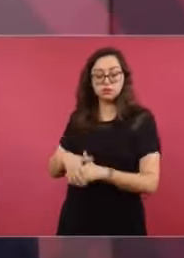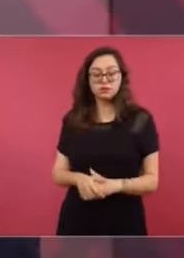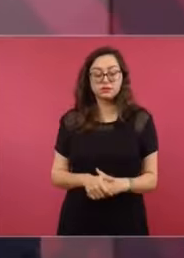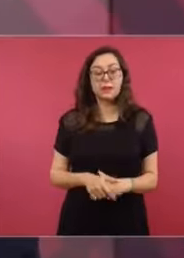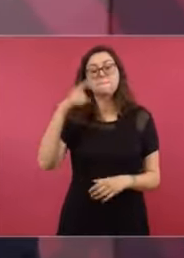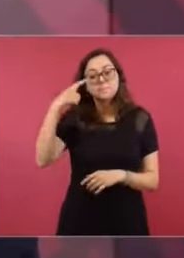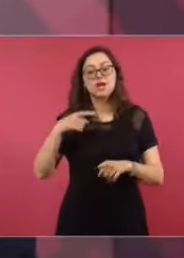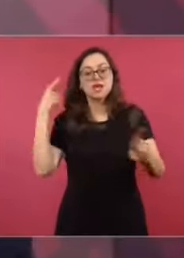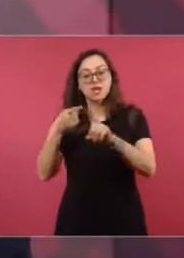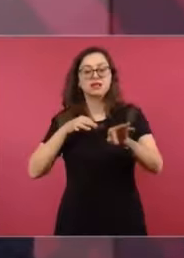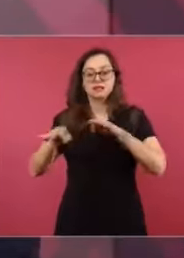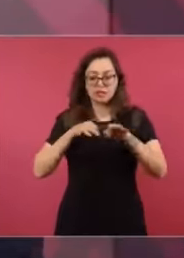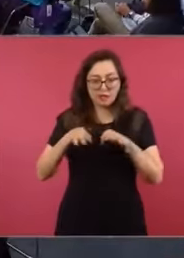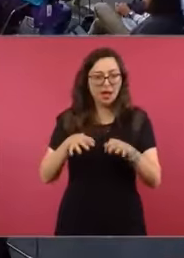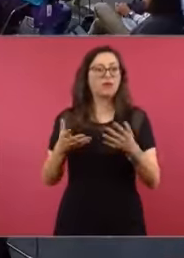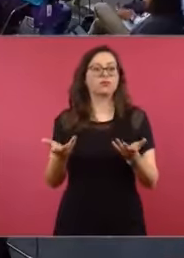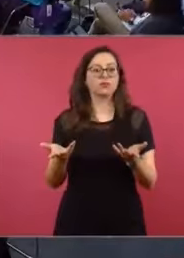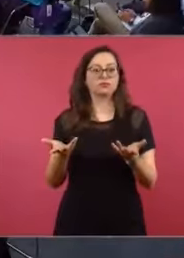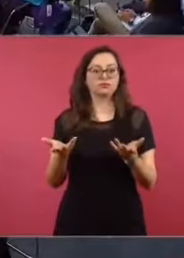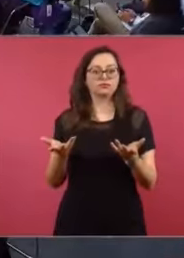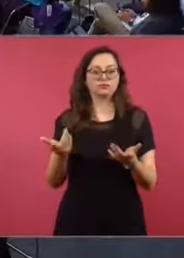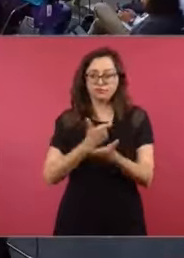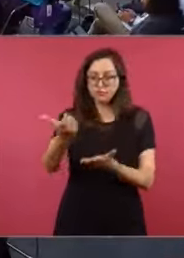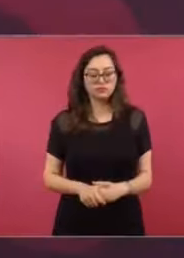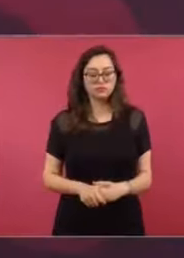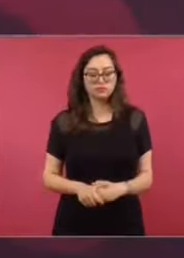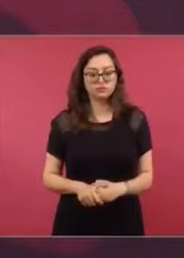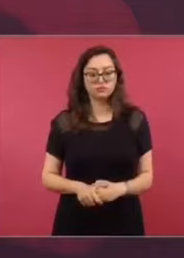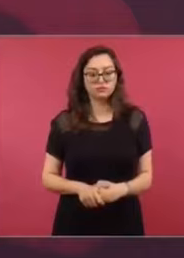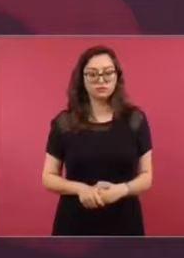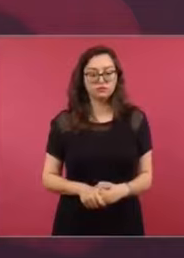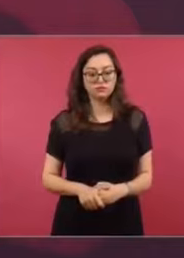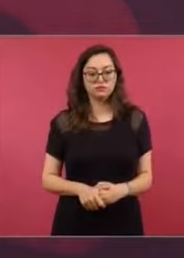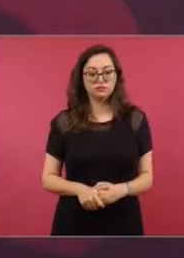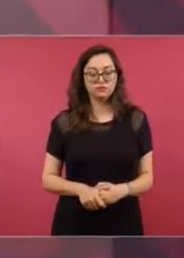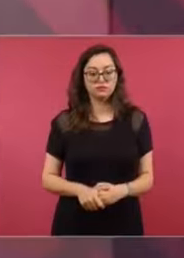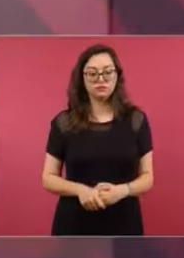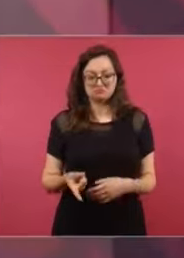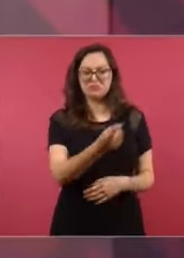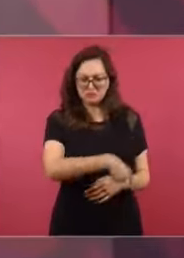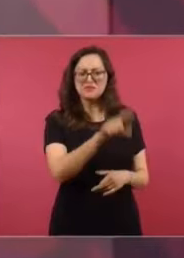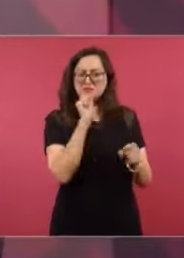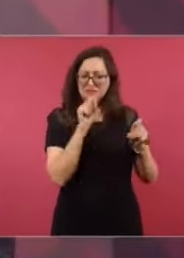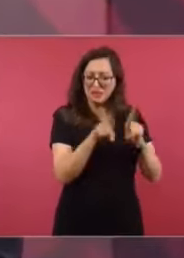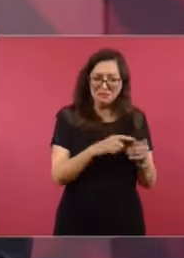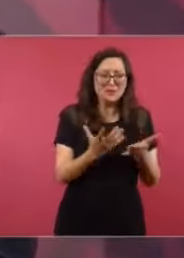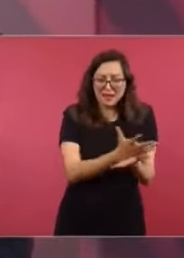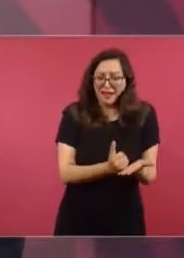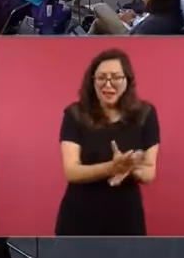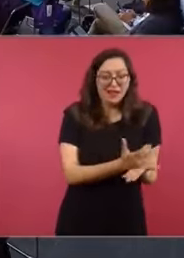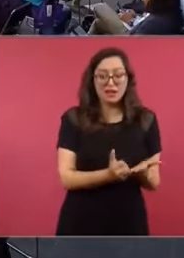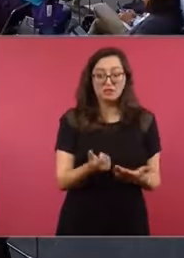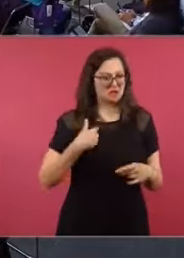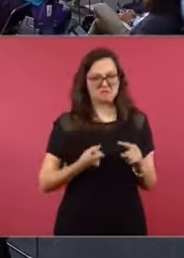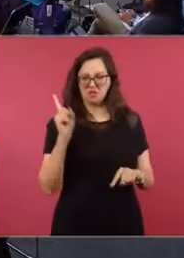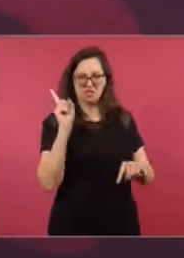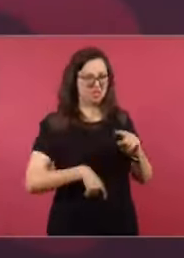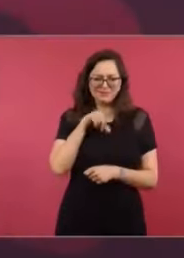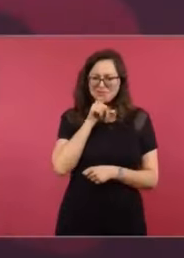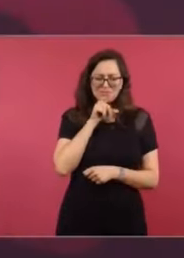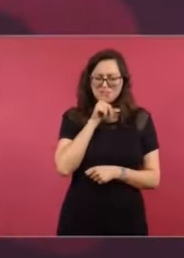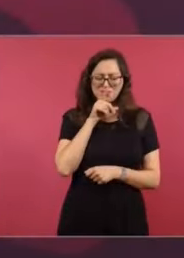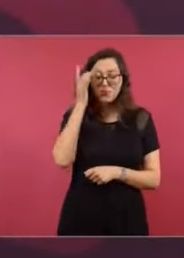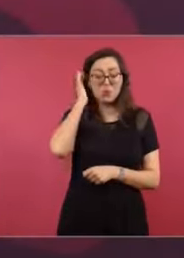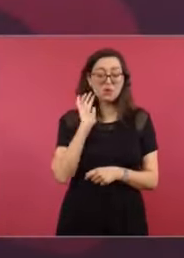para que haya trabajo, que se tengan buenos ingresos y también a ellos les va bien, porque no es que se